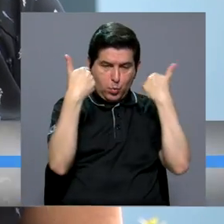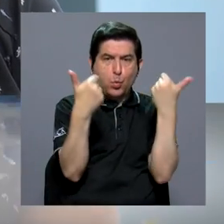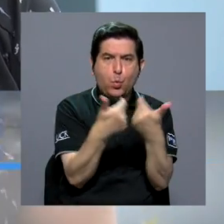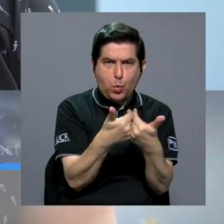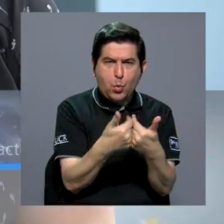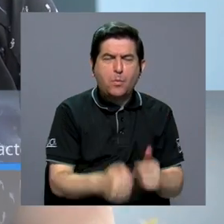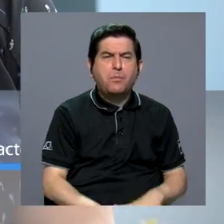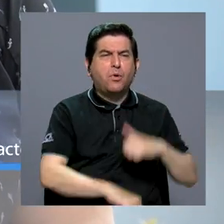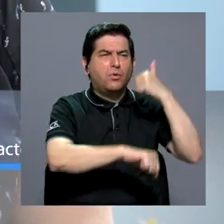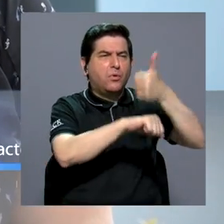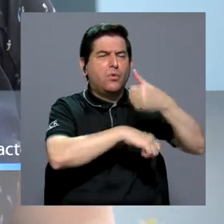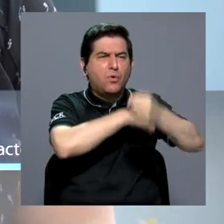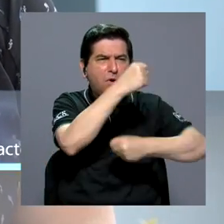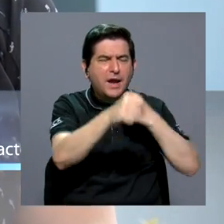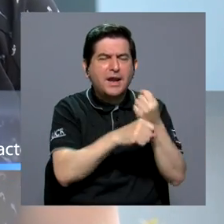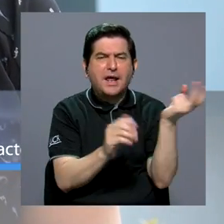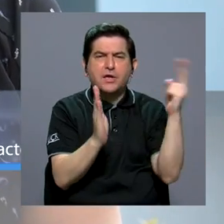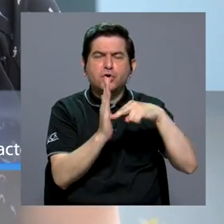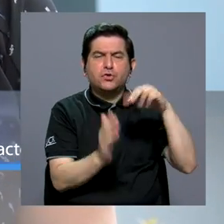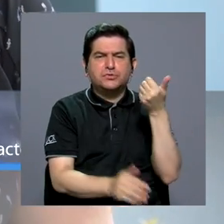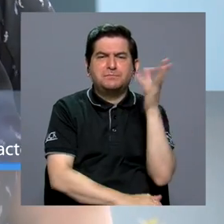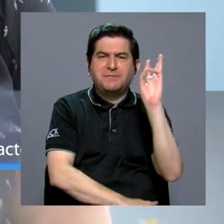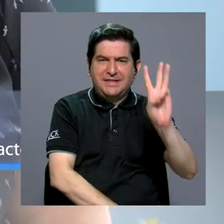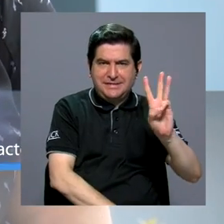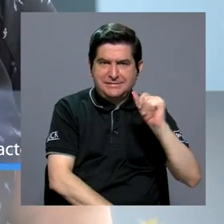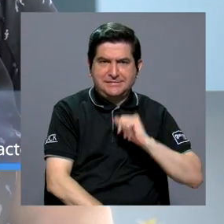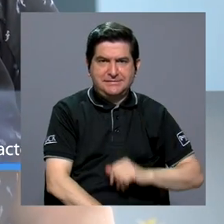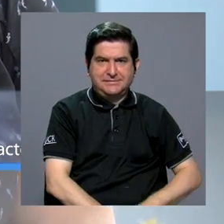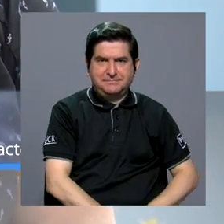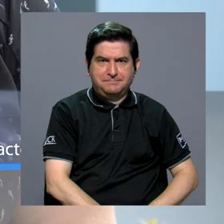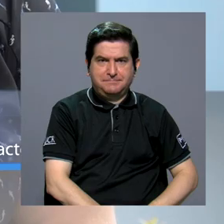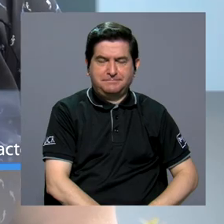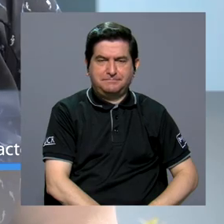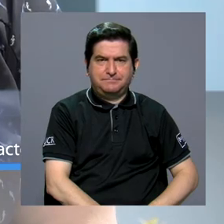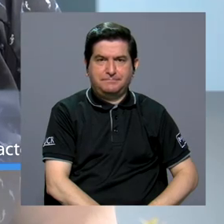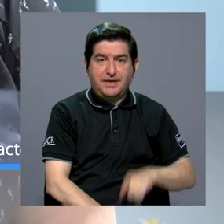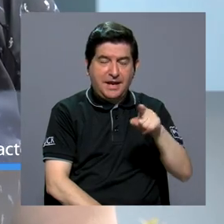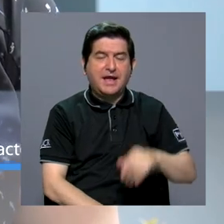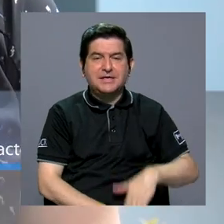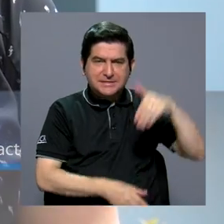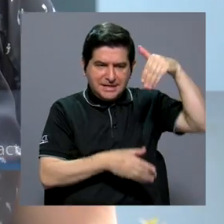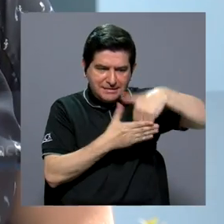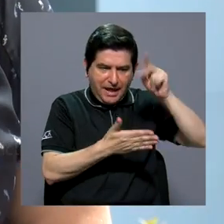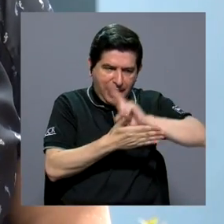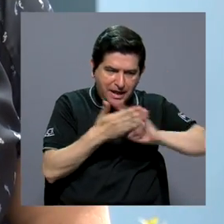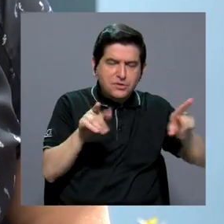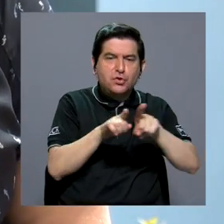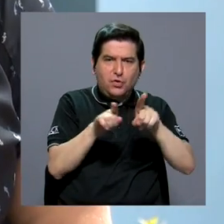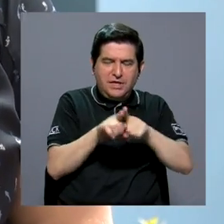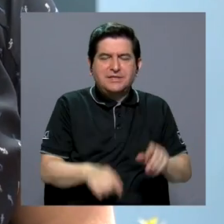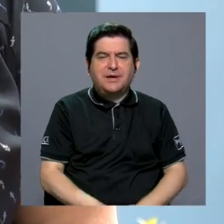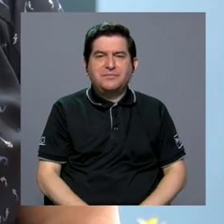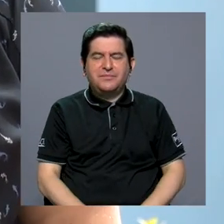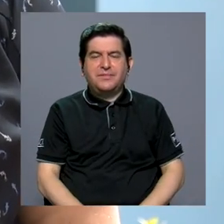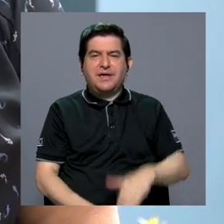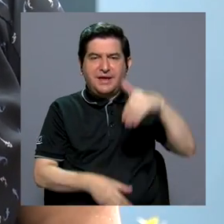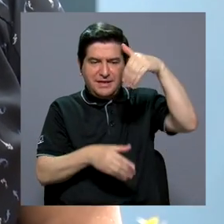comisión que se conformó en el año 2016 y es interuniversitaria y también